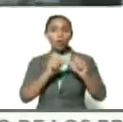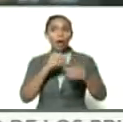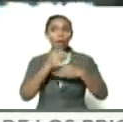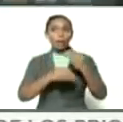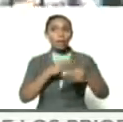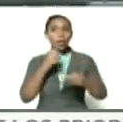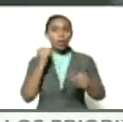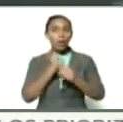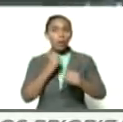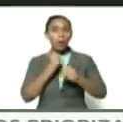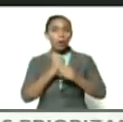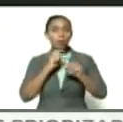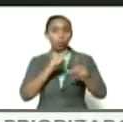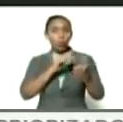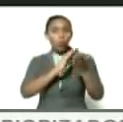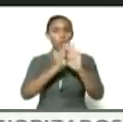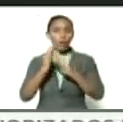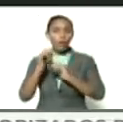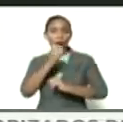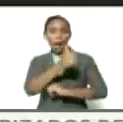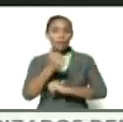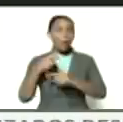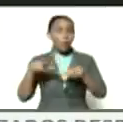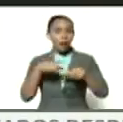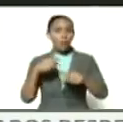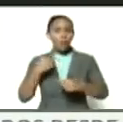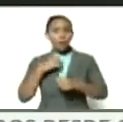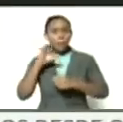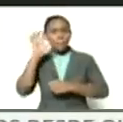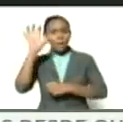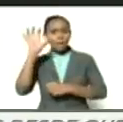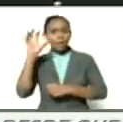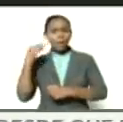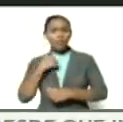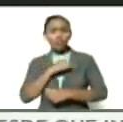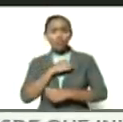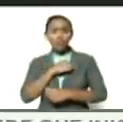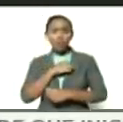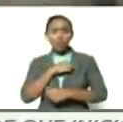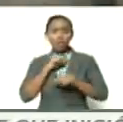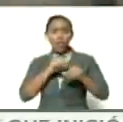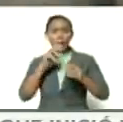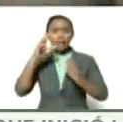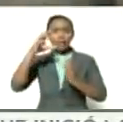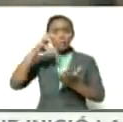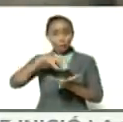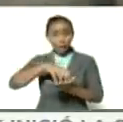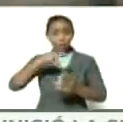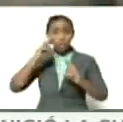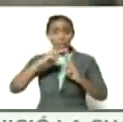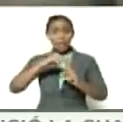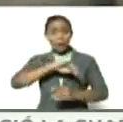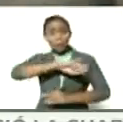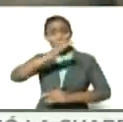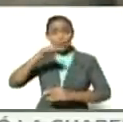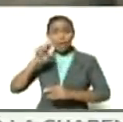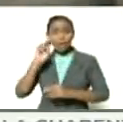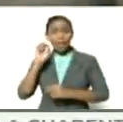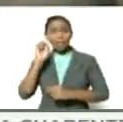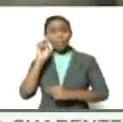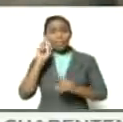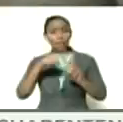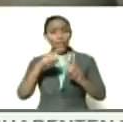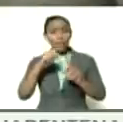el trabajo en sus comunidades y en cada rincón de nuestra patria nosotros desde el estado Táchira en Montaña TV cuente usted